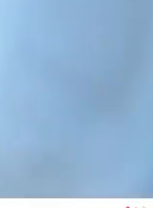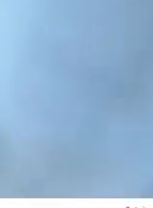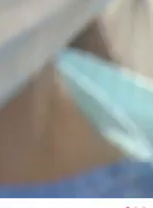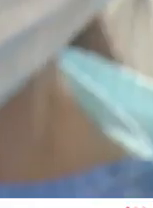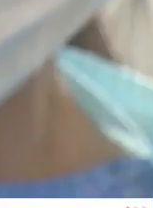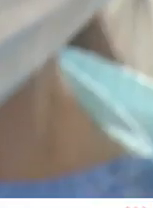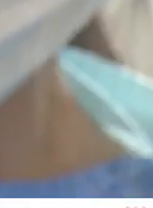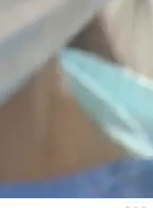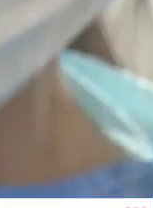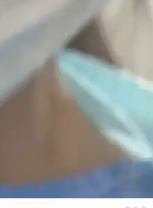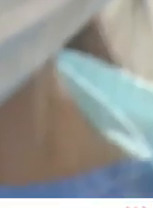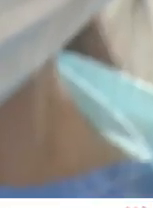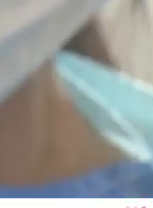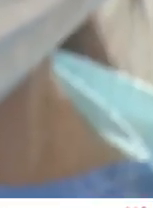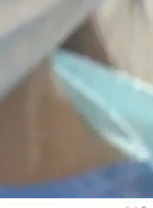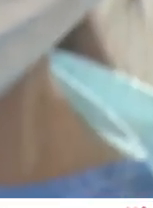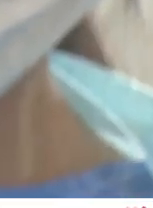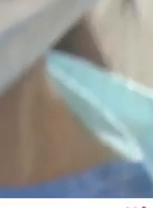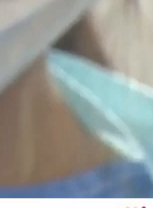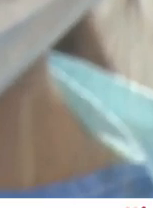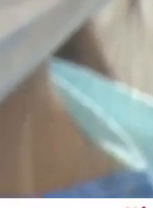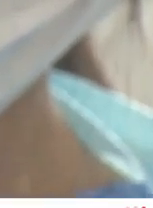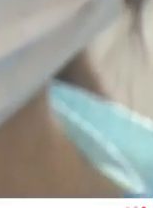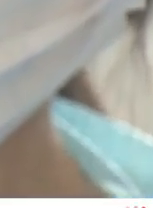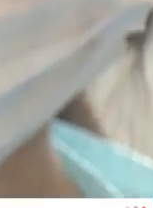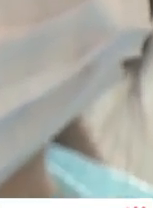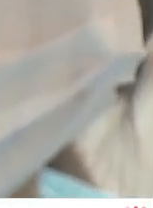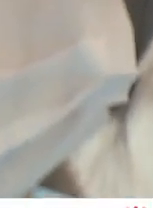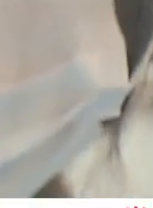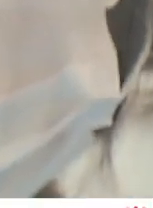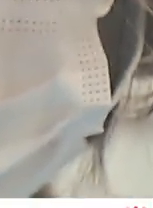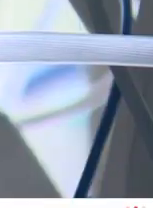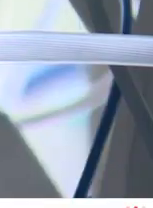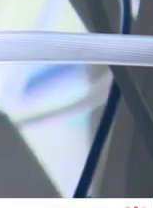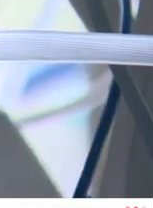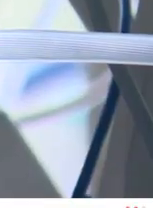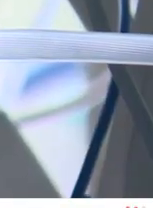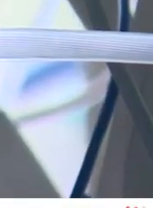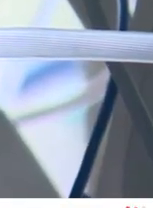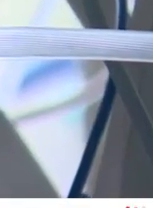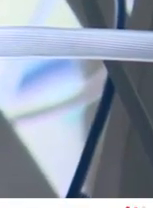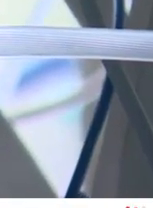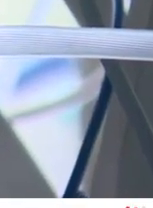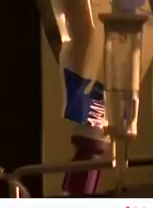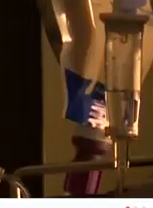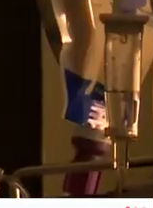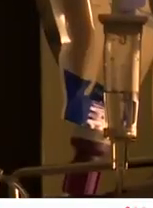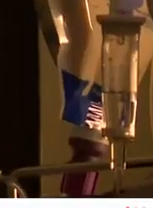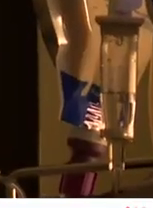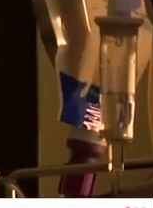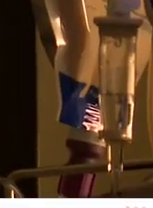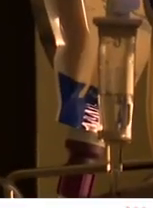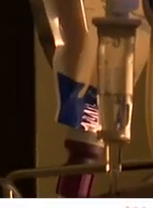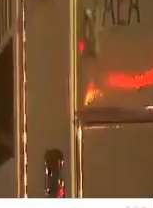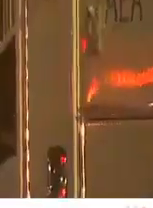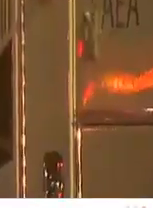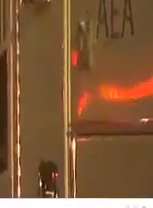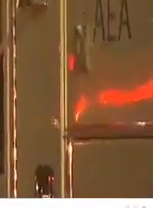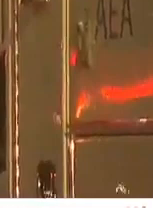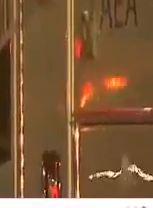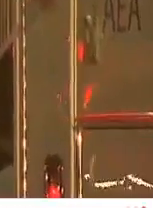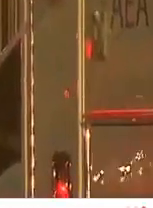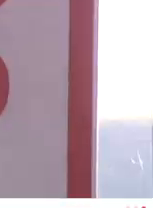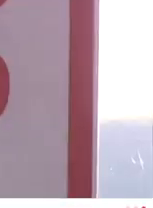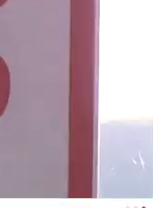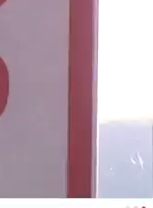sanitario recordemos que hay fin de semana largo desde mañana hasta el lunes así que va a haber ahí restricciones a la salida de la región metropolitana y